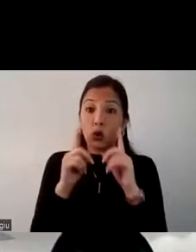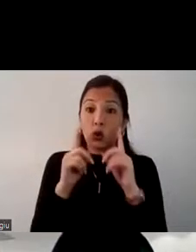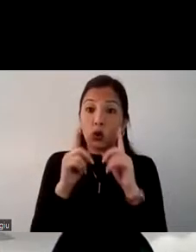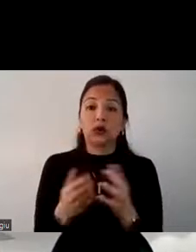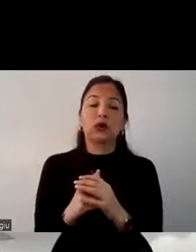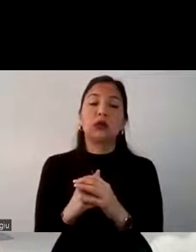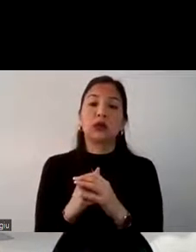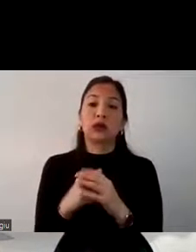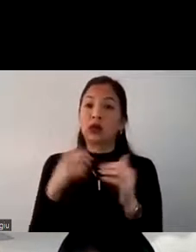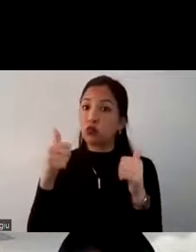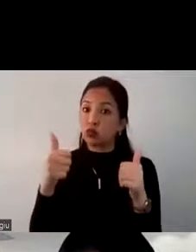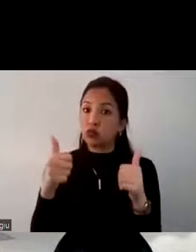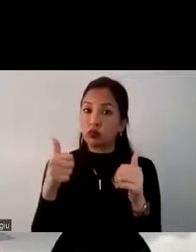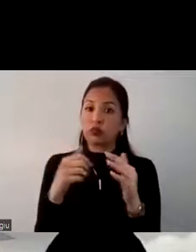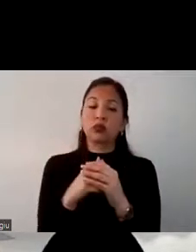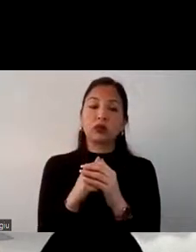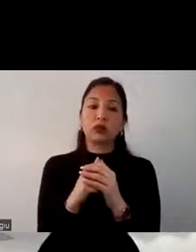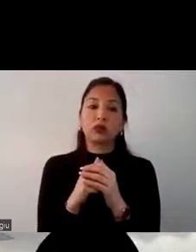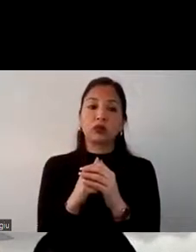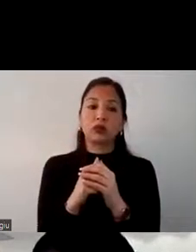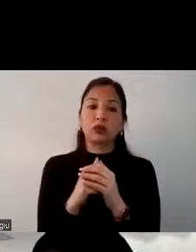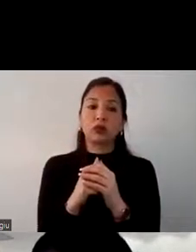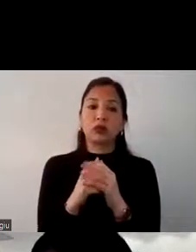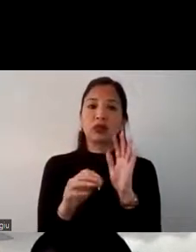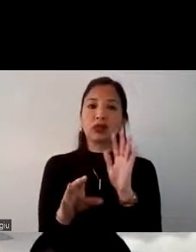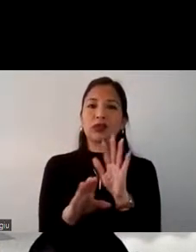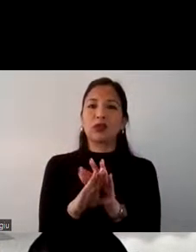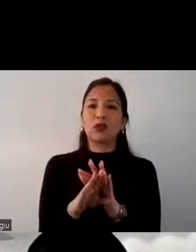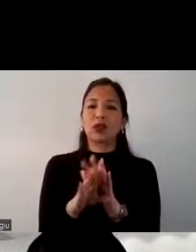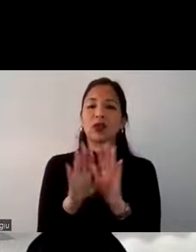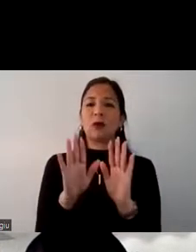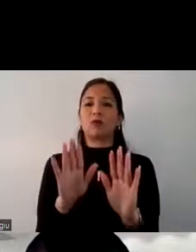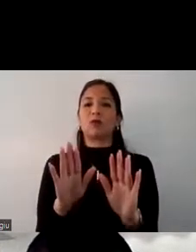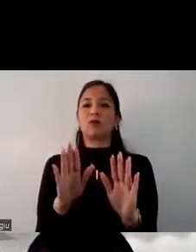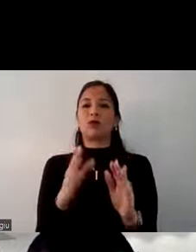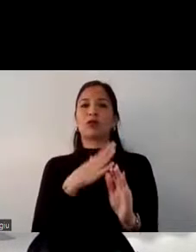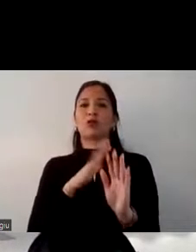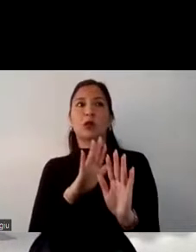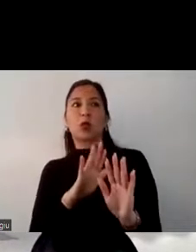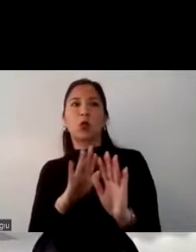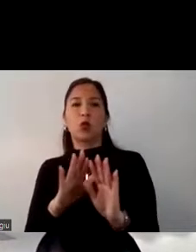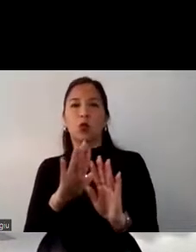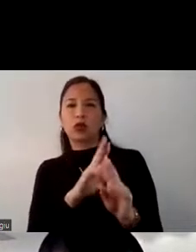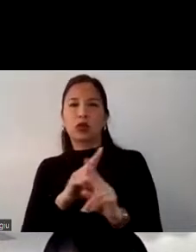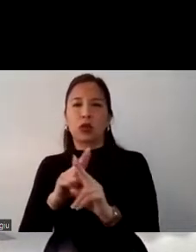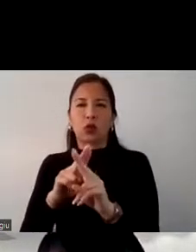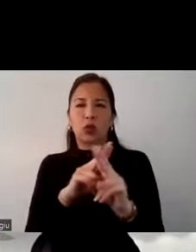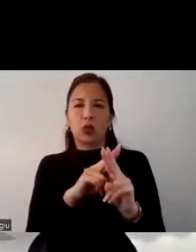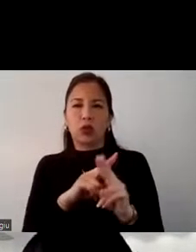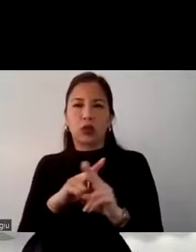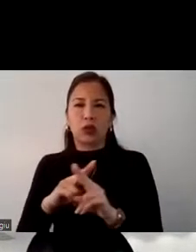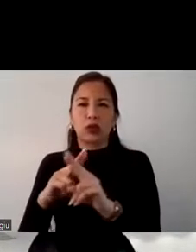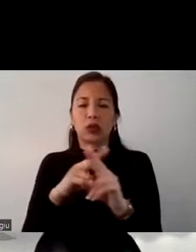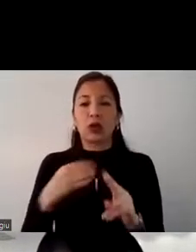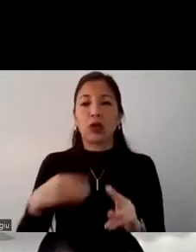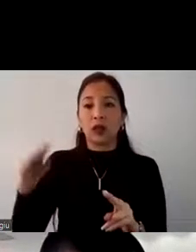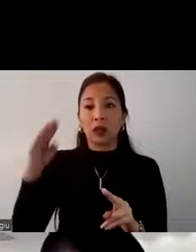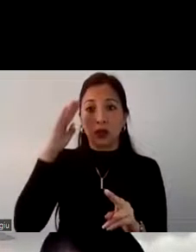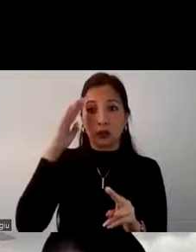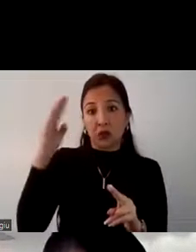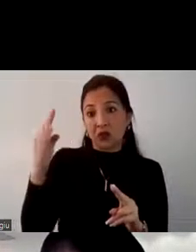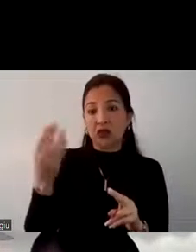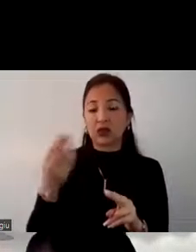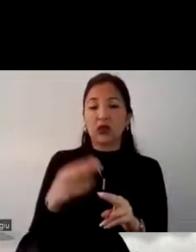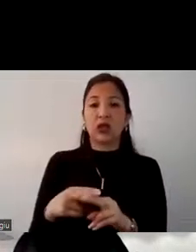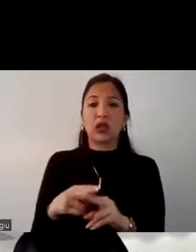ese tipo de cosas también la inseguridad y no solo se habla de la seguridad ciudadana que es algo que tenemos que ir mejorando sino también